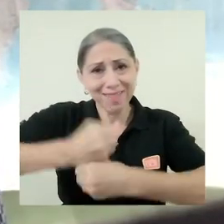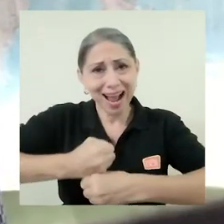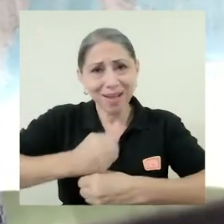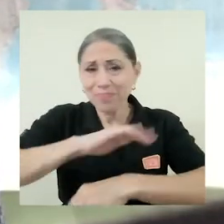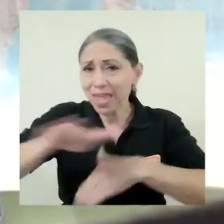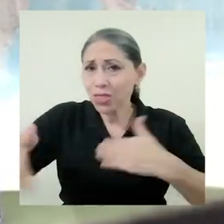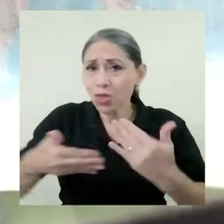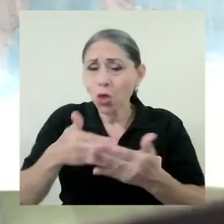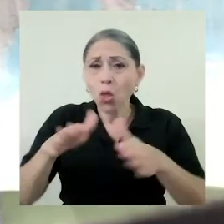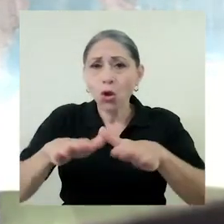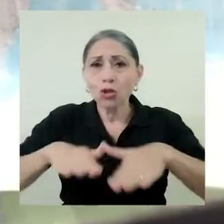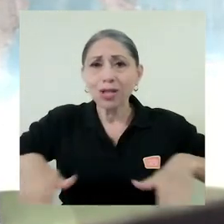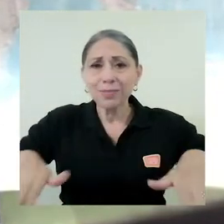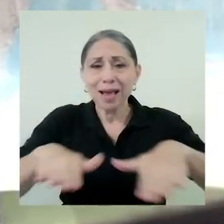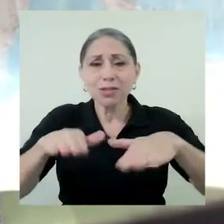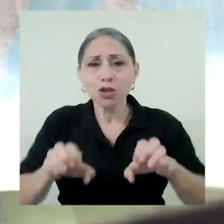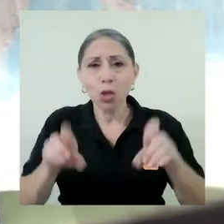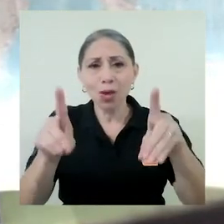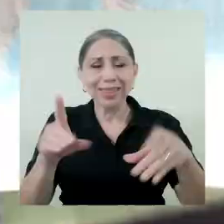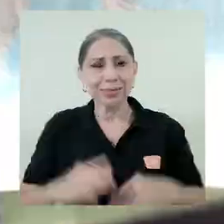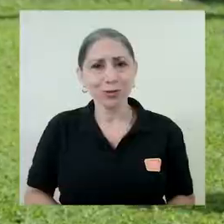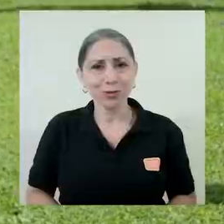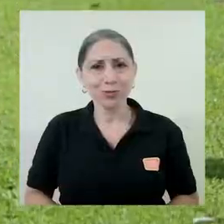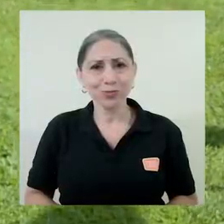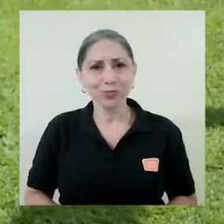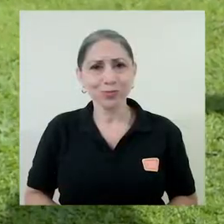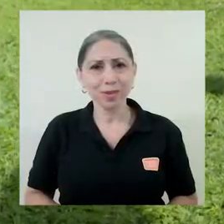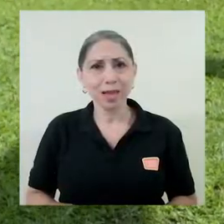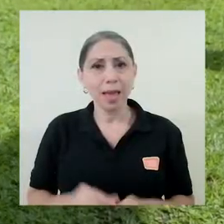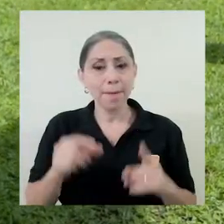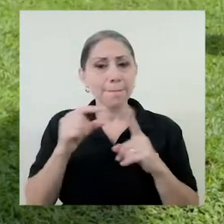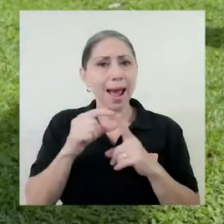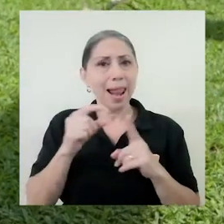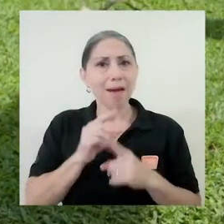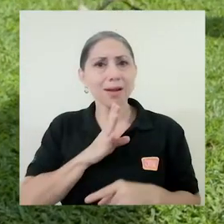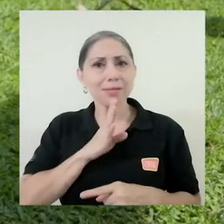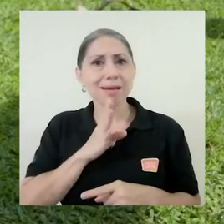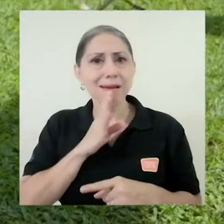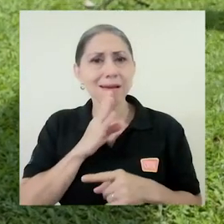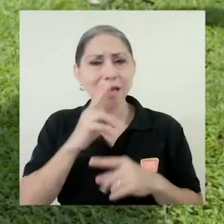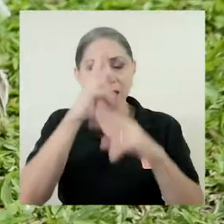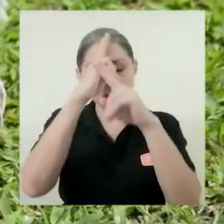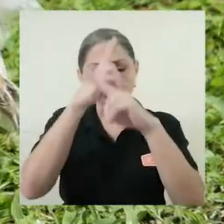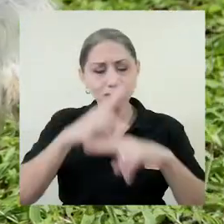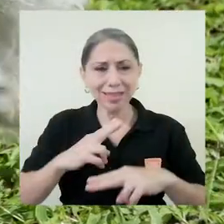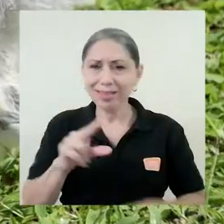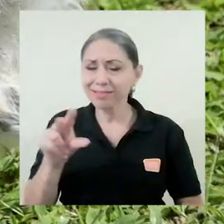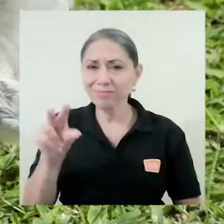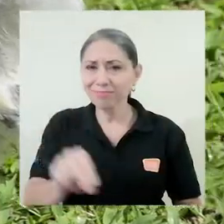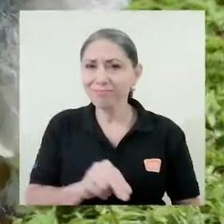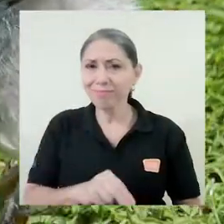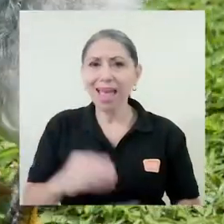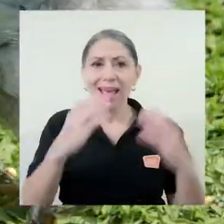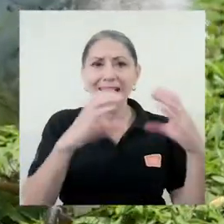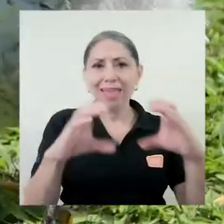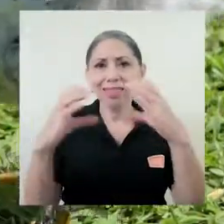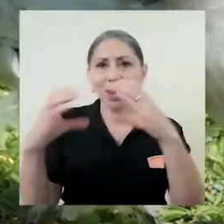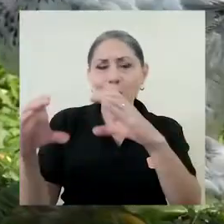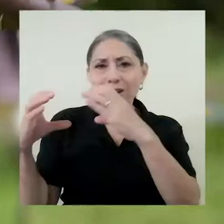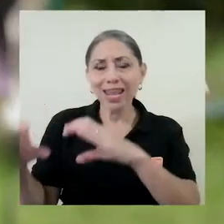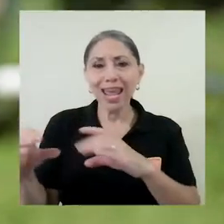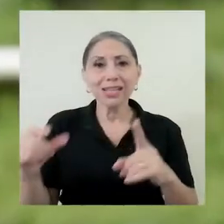en todos los espacios educativos. Las palabras no son inocentes, las categorías, los